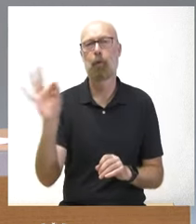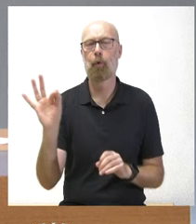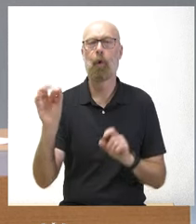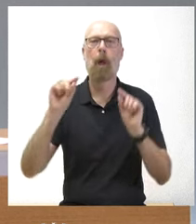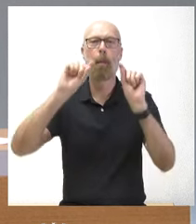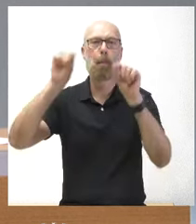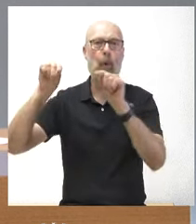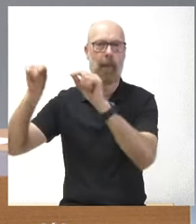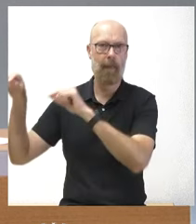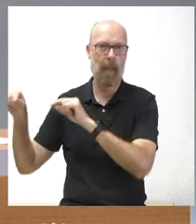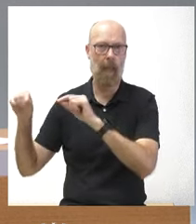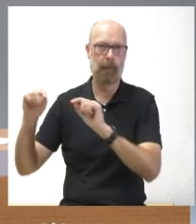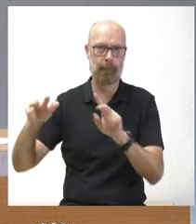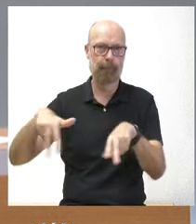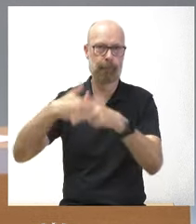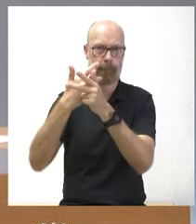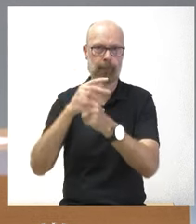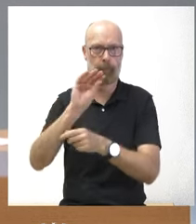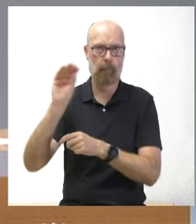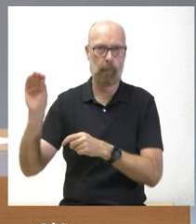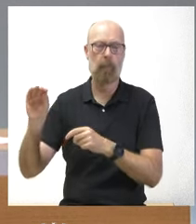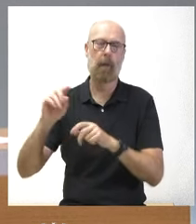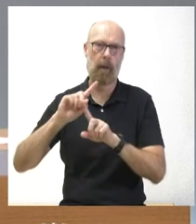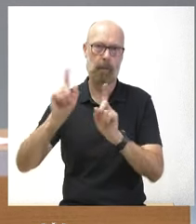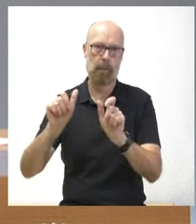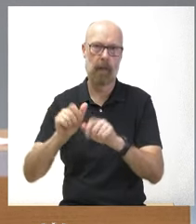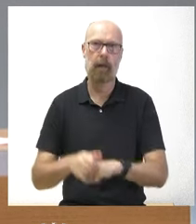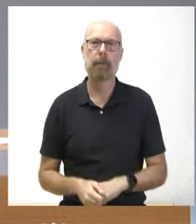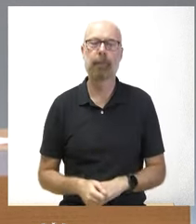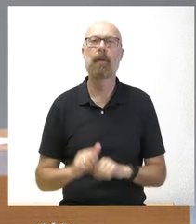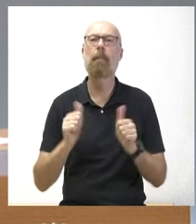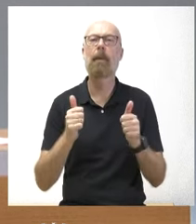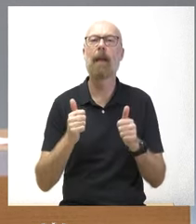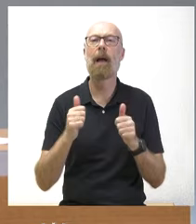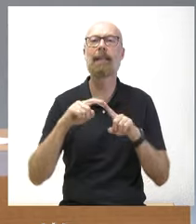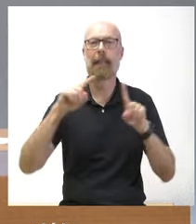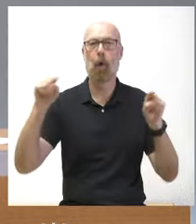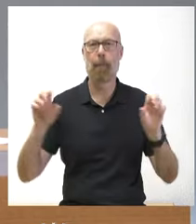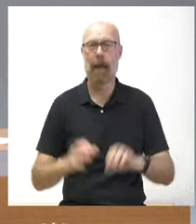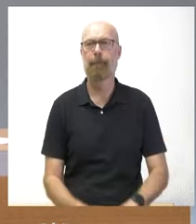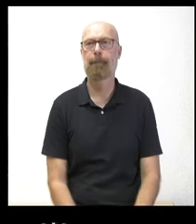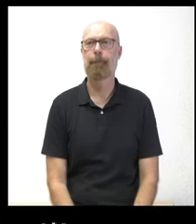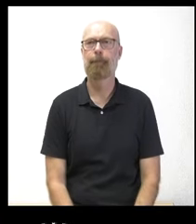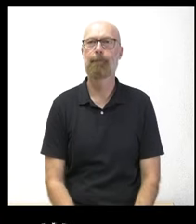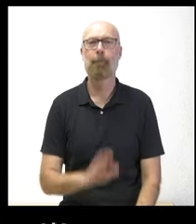y hoy lo vamos a hacer con Begoña Rincón de Segovia Audaz adelante Segovia buenos días